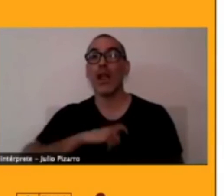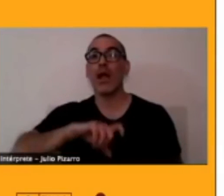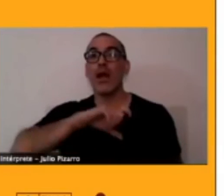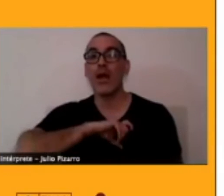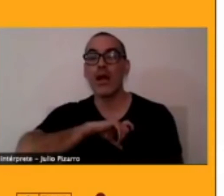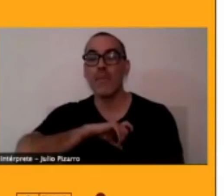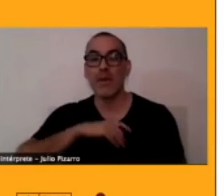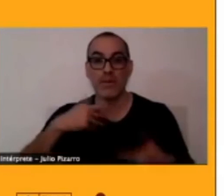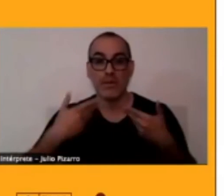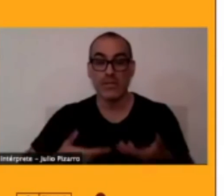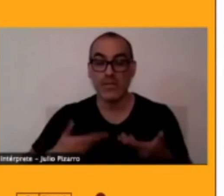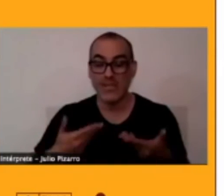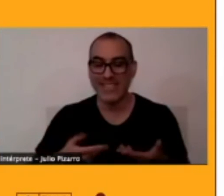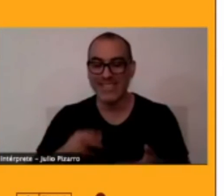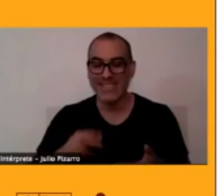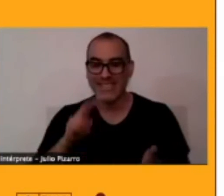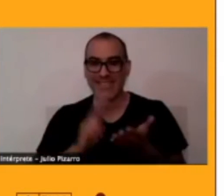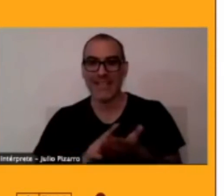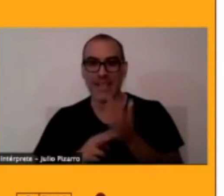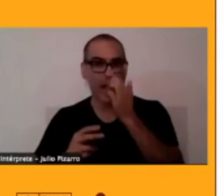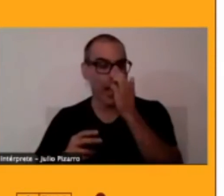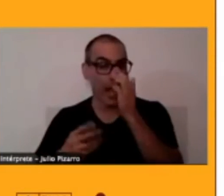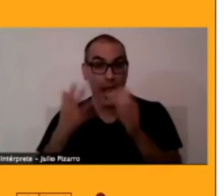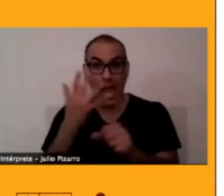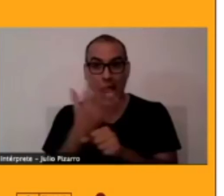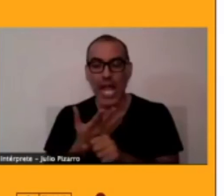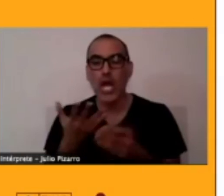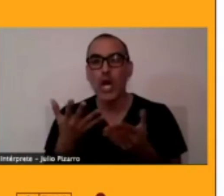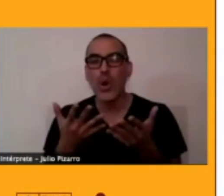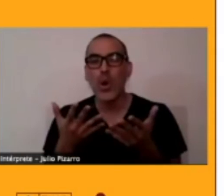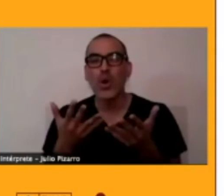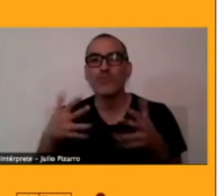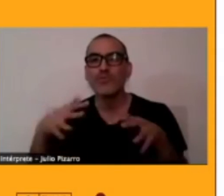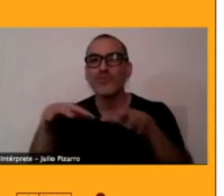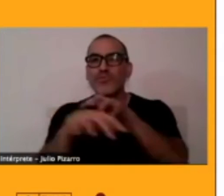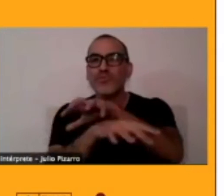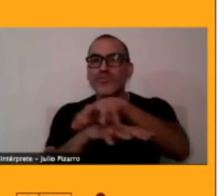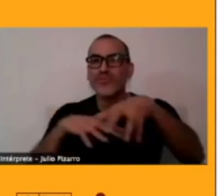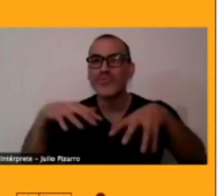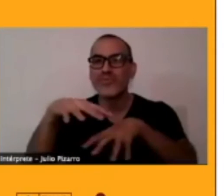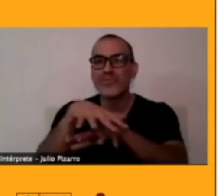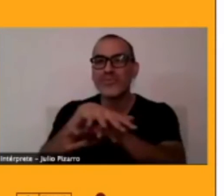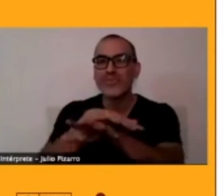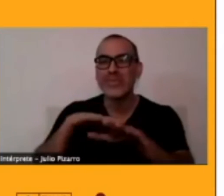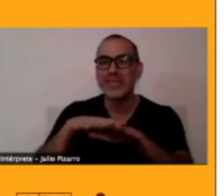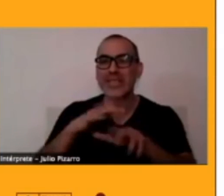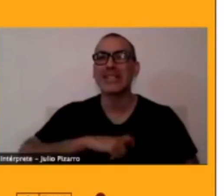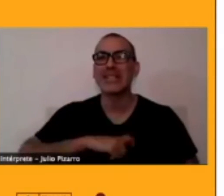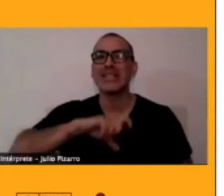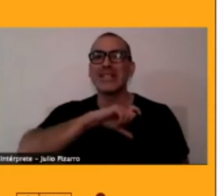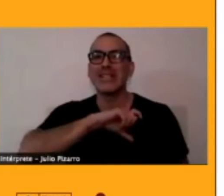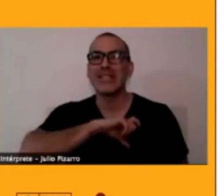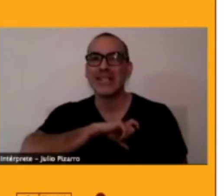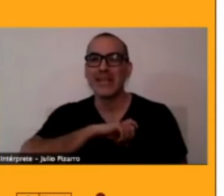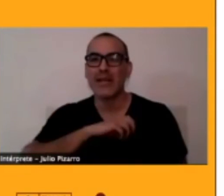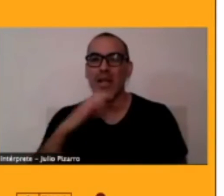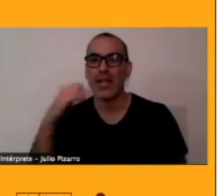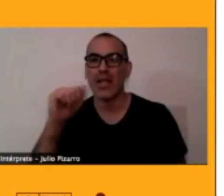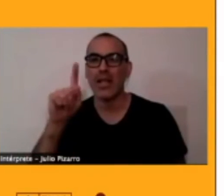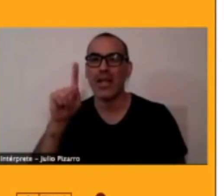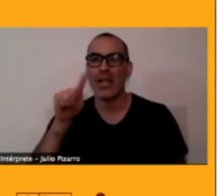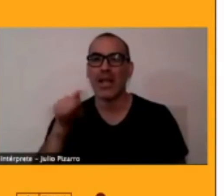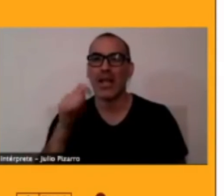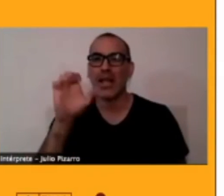tiene vestigios o está influenciado por nuestra lengua castellana. Entonces, el punza que hemos